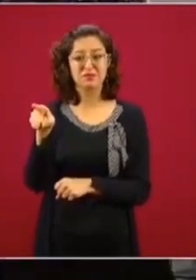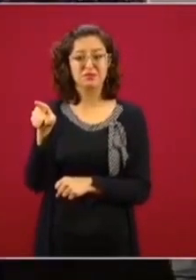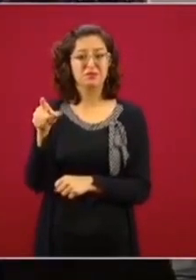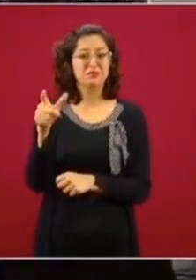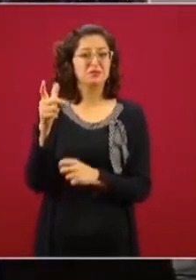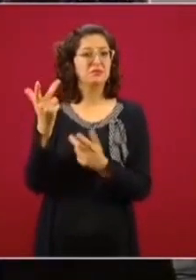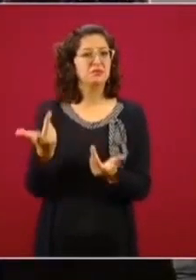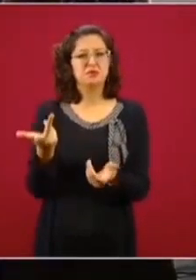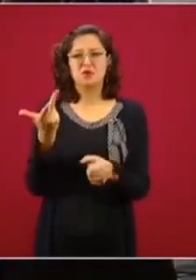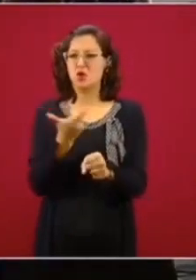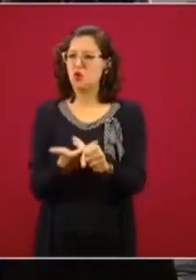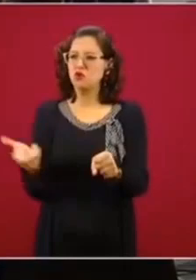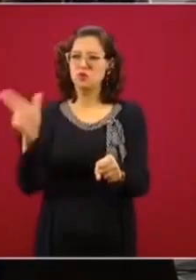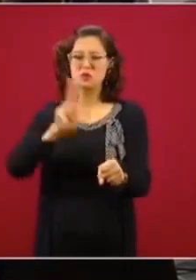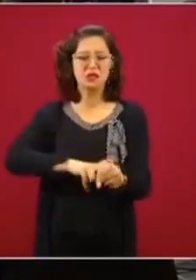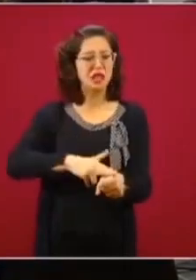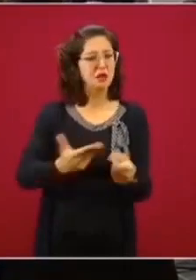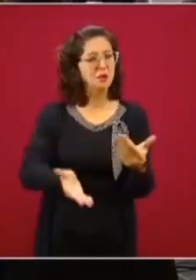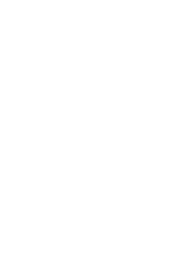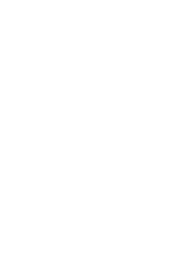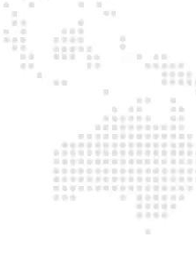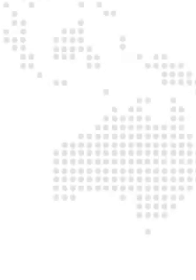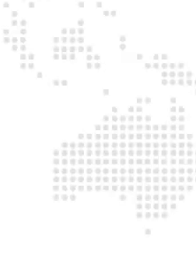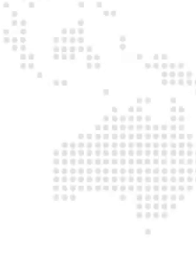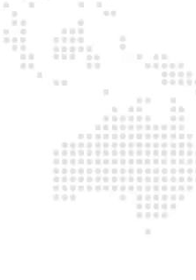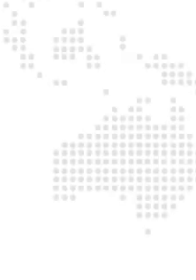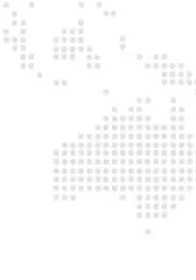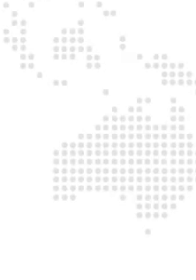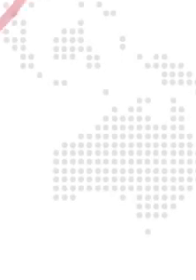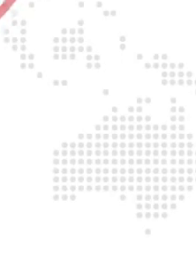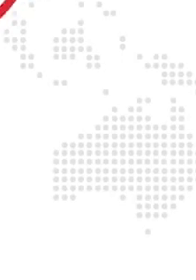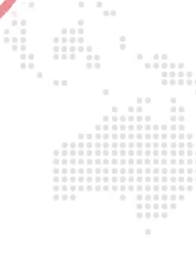menos infraestructura de salud. Exacto.